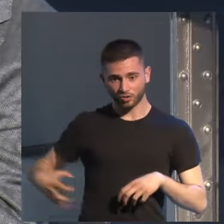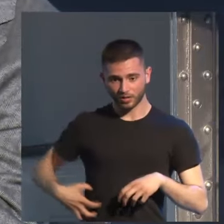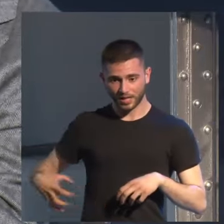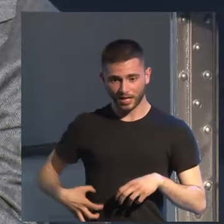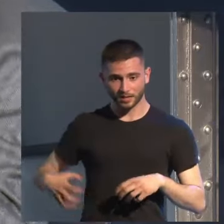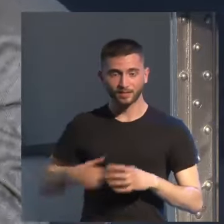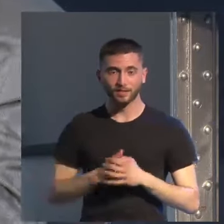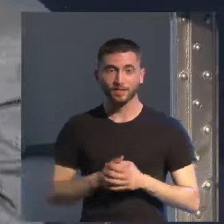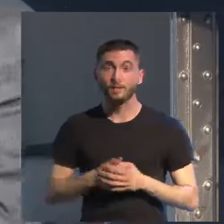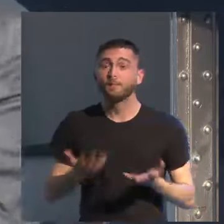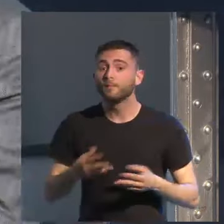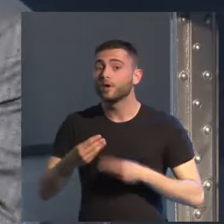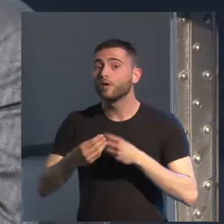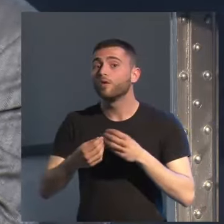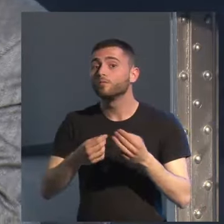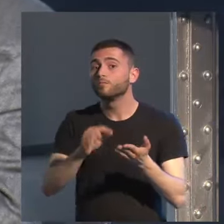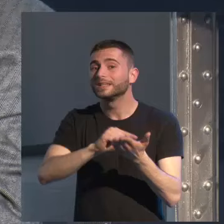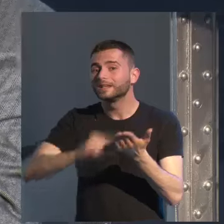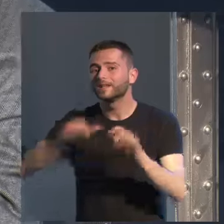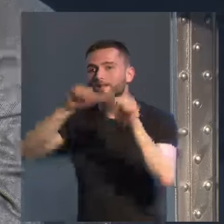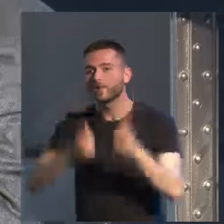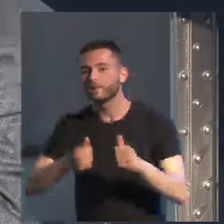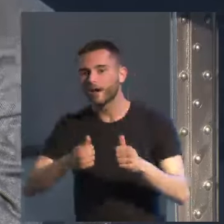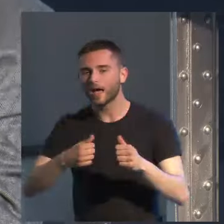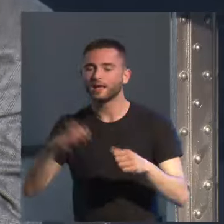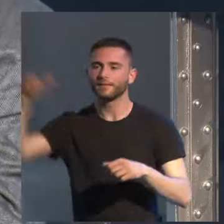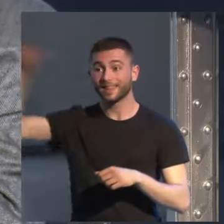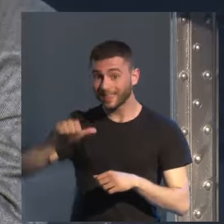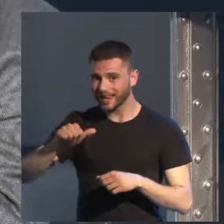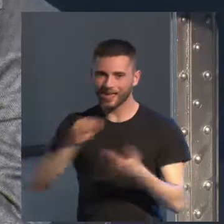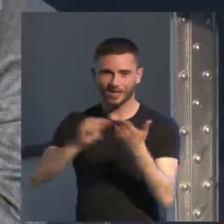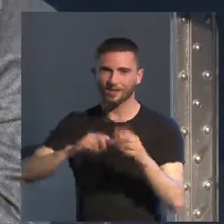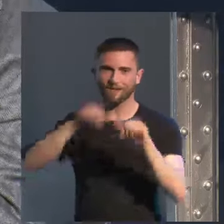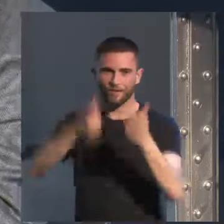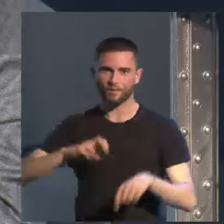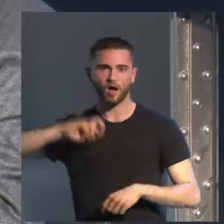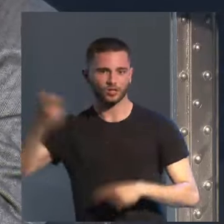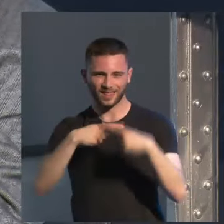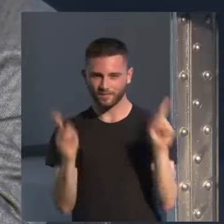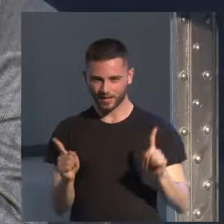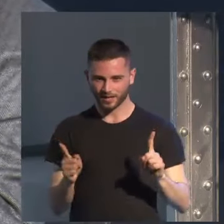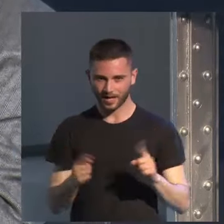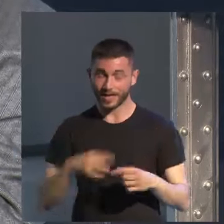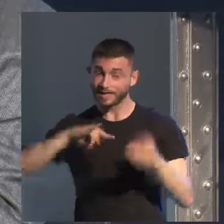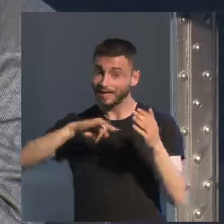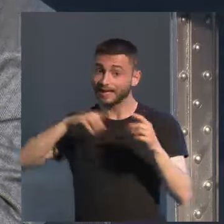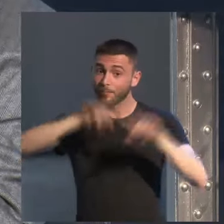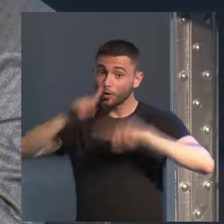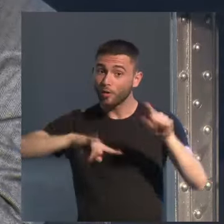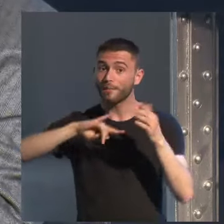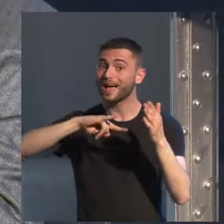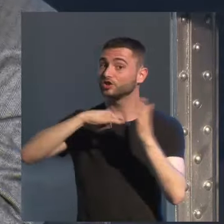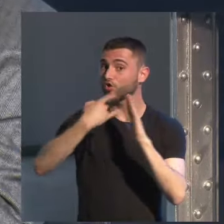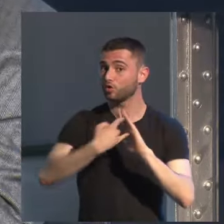porque el cine se escribe de otra manera. El cine... Bueno, hay que resolver este problema y este problema hay que